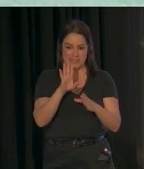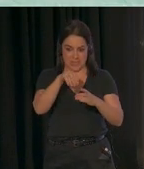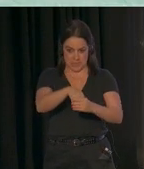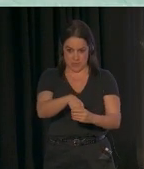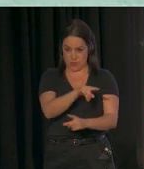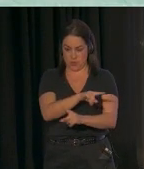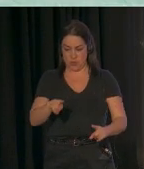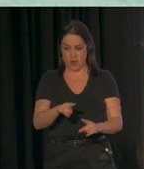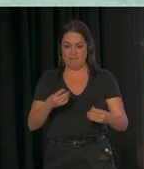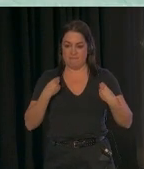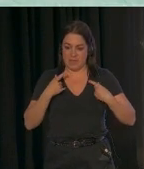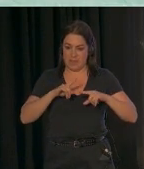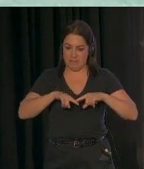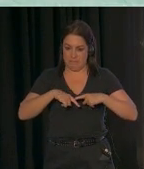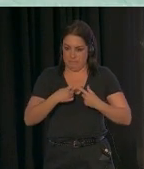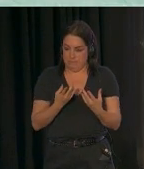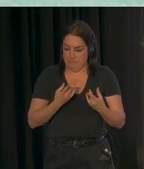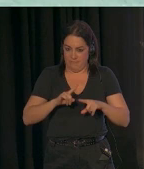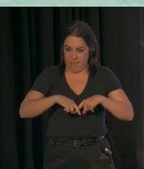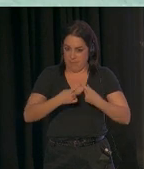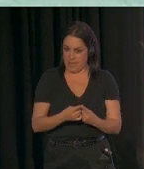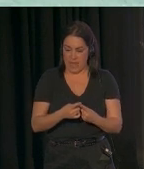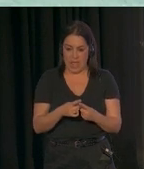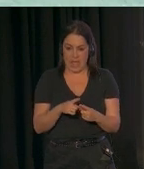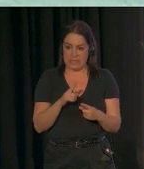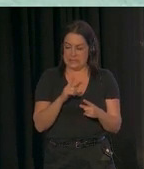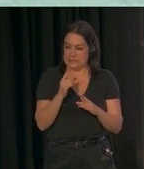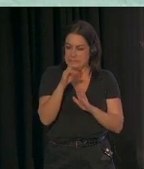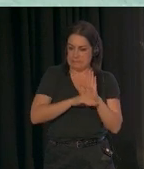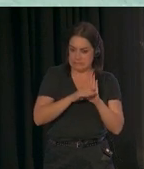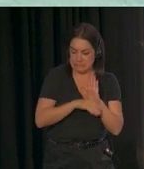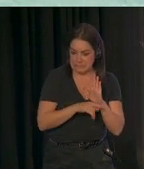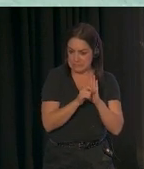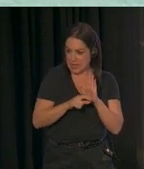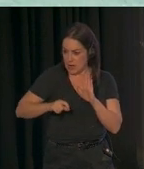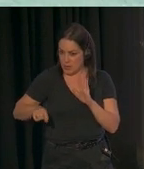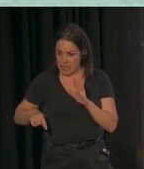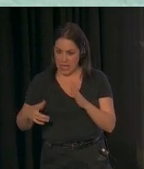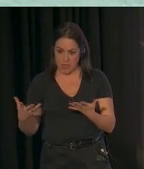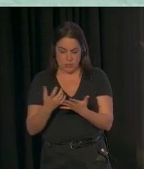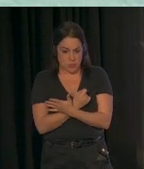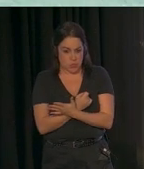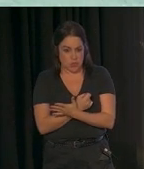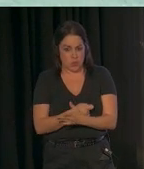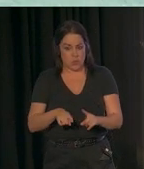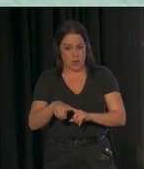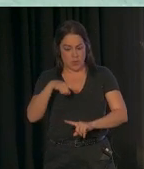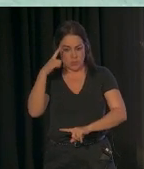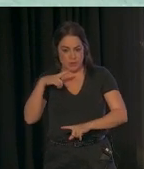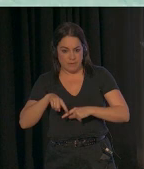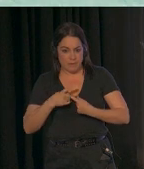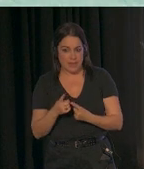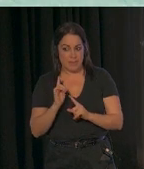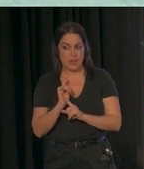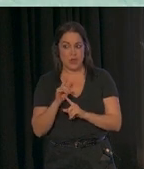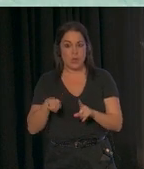tiene que ser, con las rutinas, con los ritmos, con los aspectos culturales de la vida familiar, pero a la vez encontrando formas